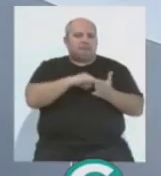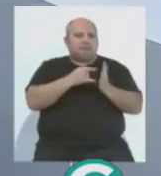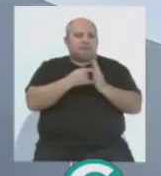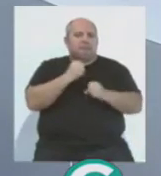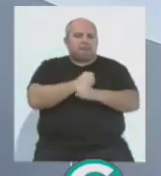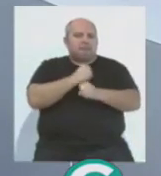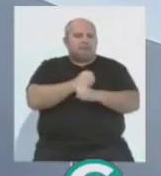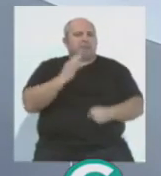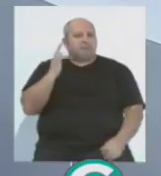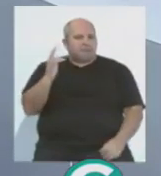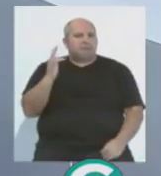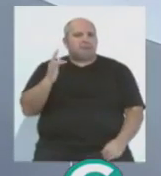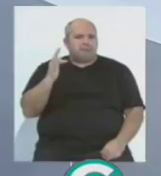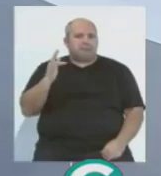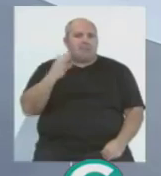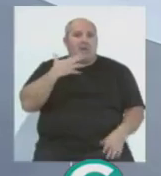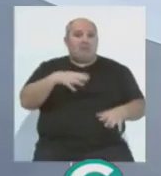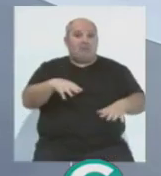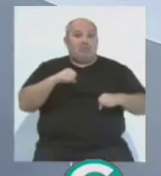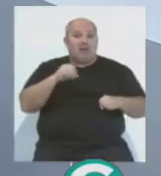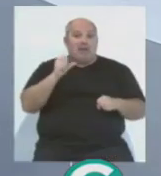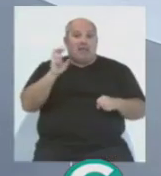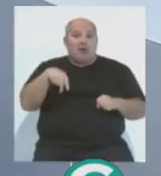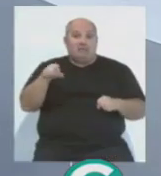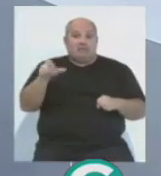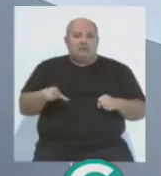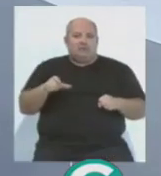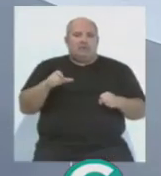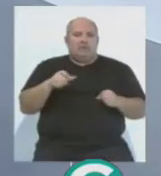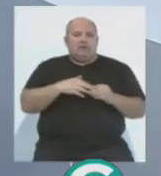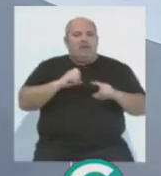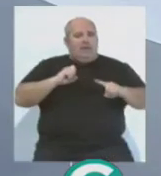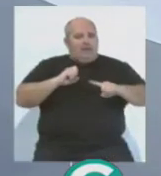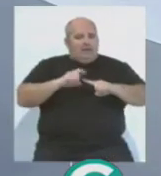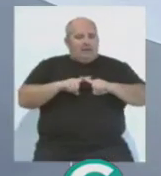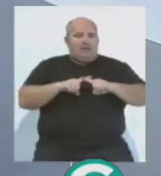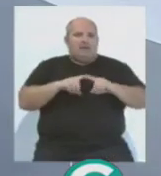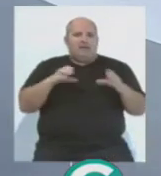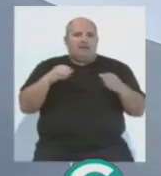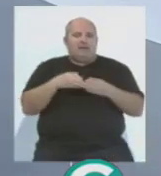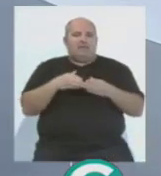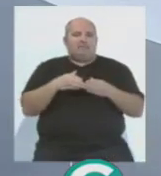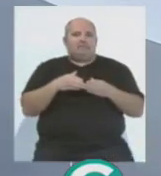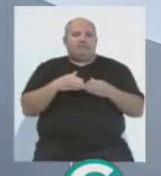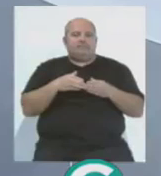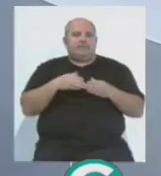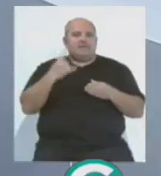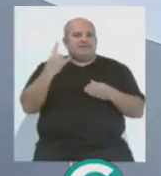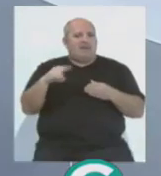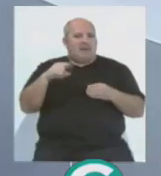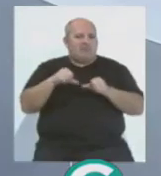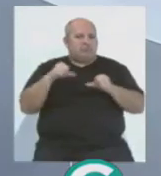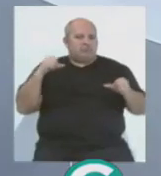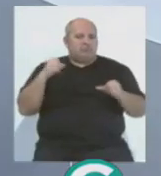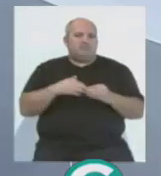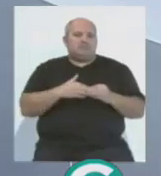haciendo una muy buena temporada, de que llegó Calderón al equipo del Salamanca de toda la